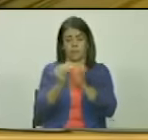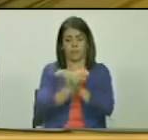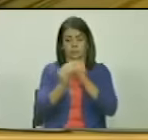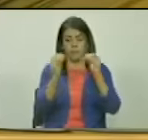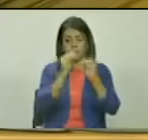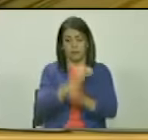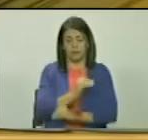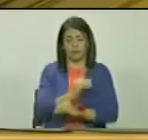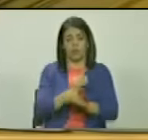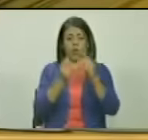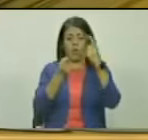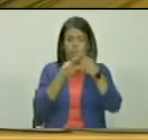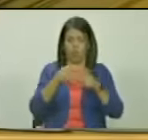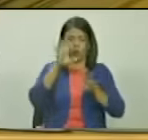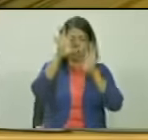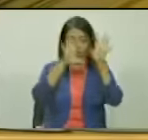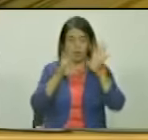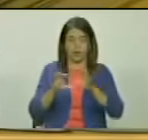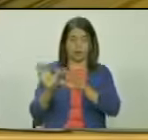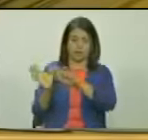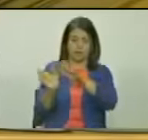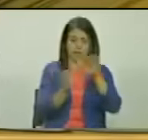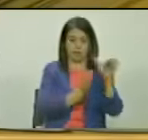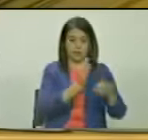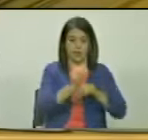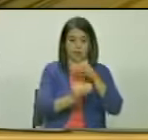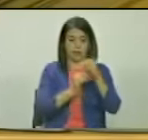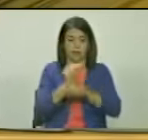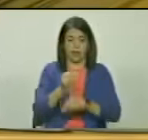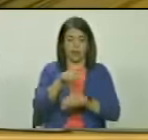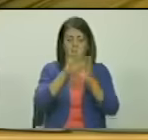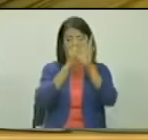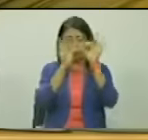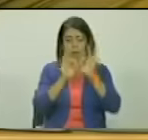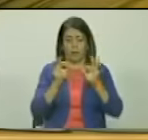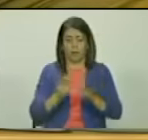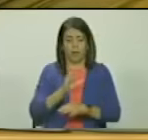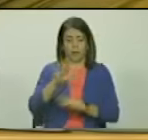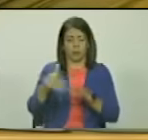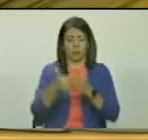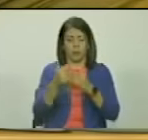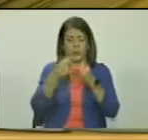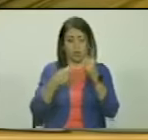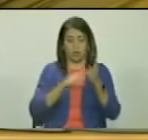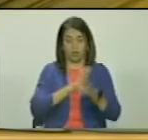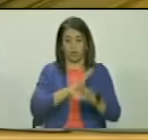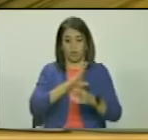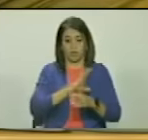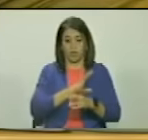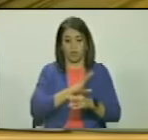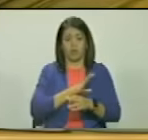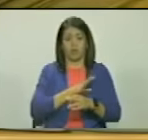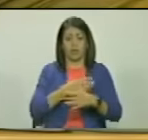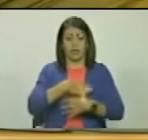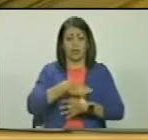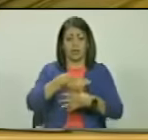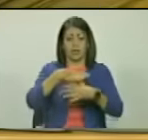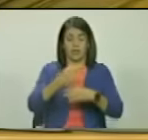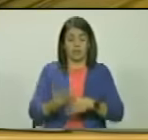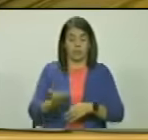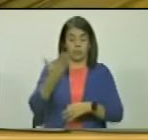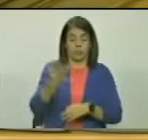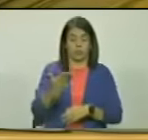por parte de terceros excluyendo de la aplicación de tales mecanismos todos los asuntos relacionados con sus intereses